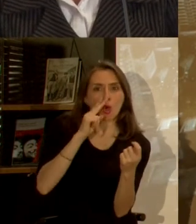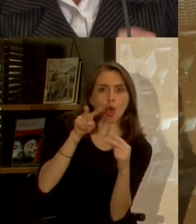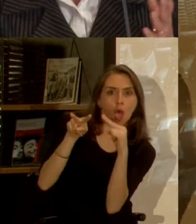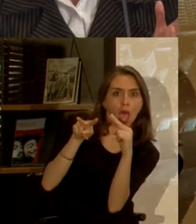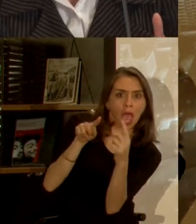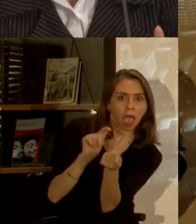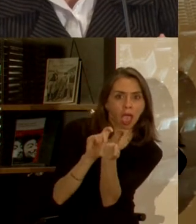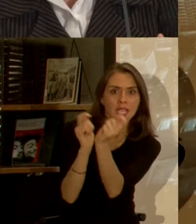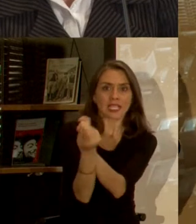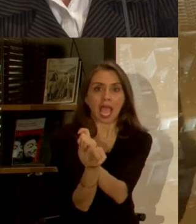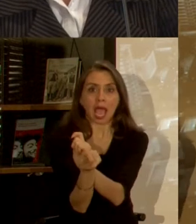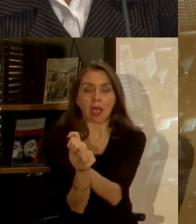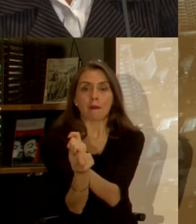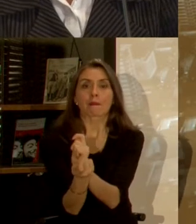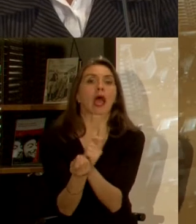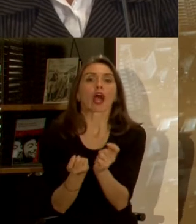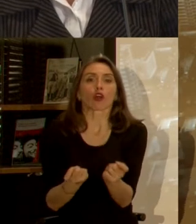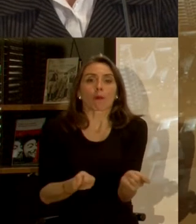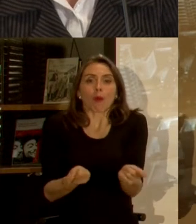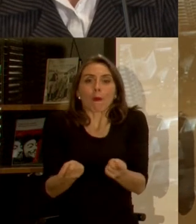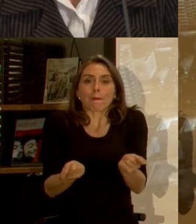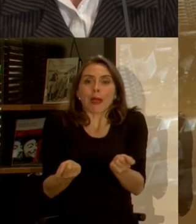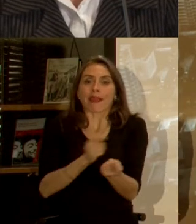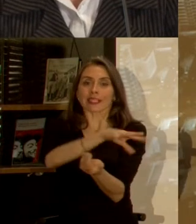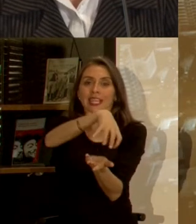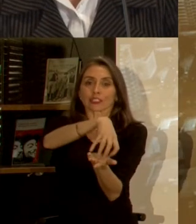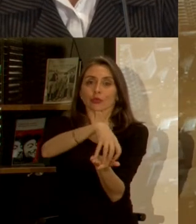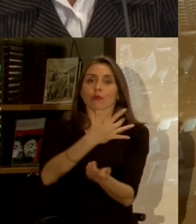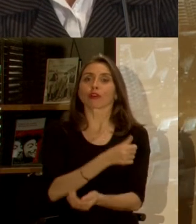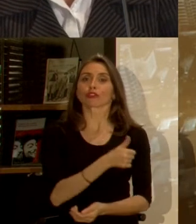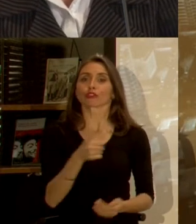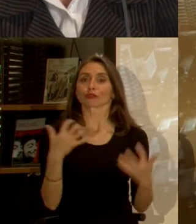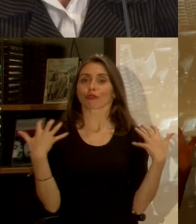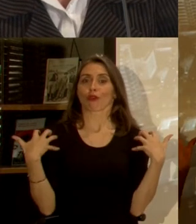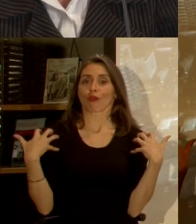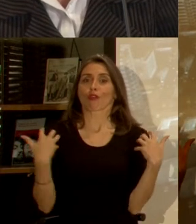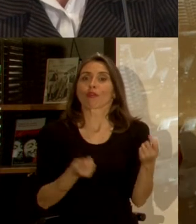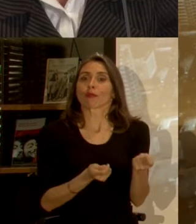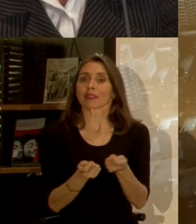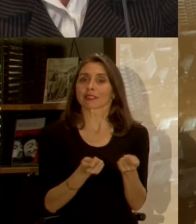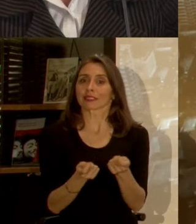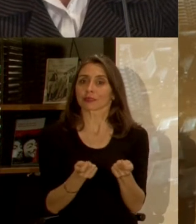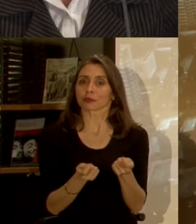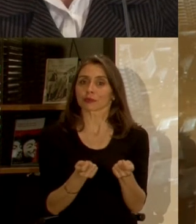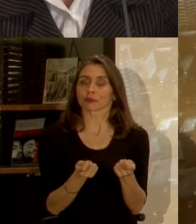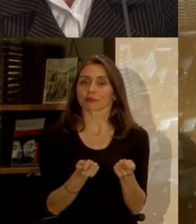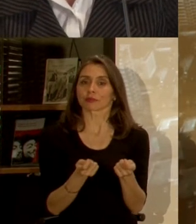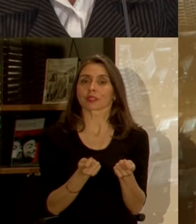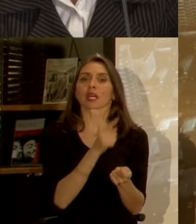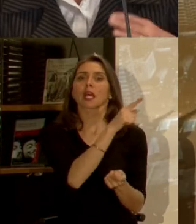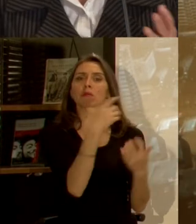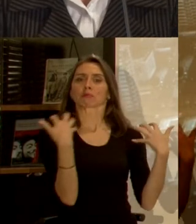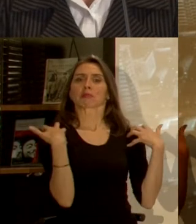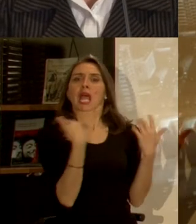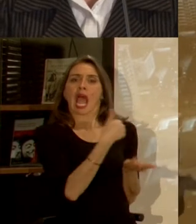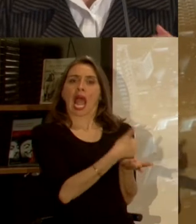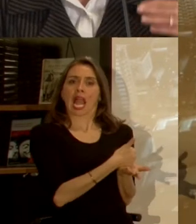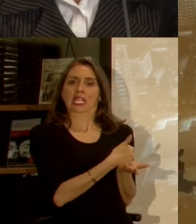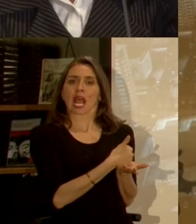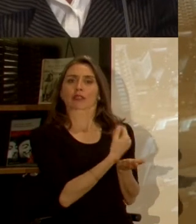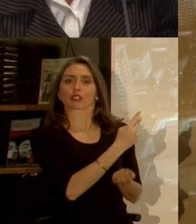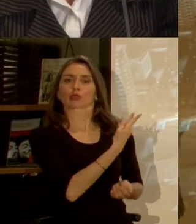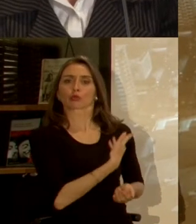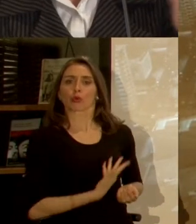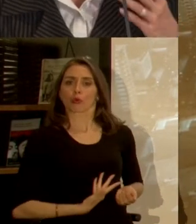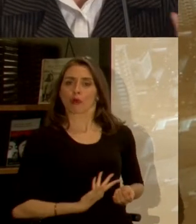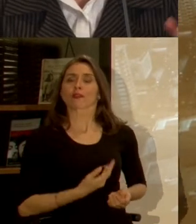y que la gestión de la ciudad no es sólo la gestión del alcalde y de su gobierno